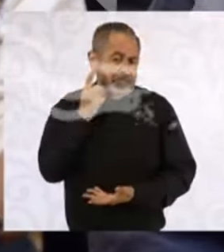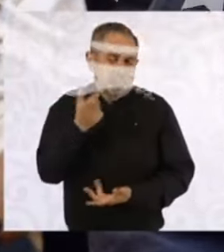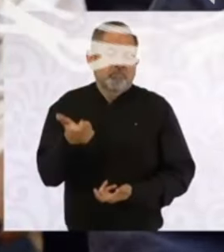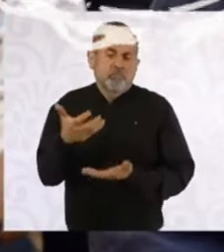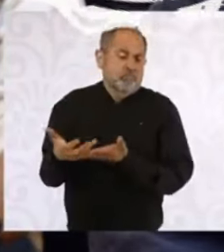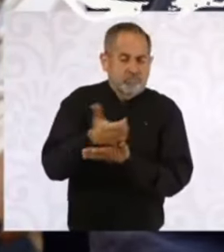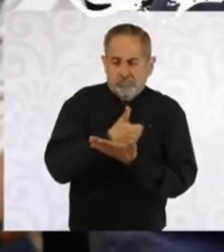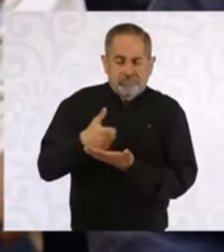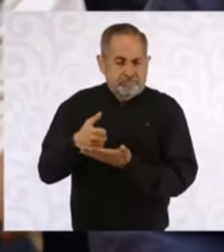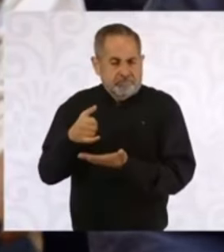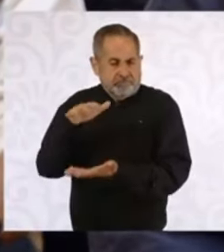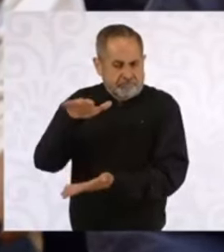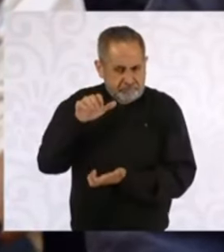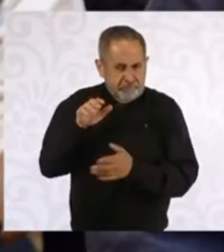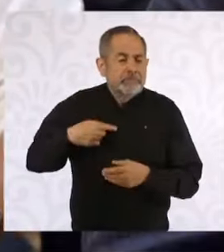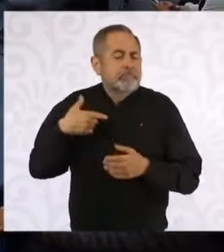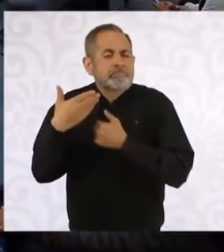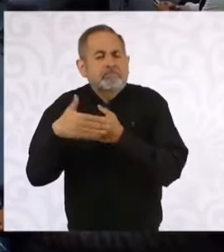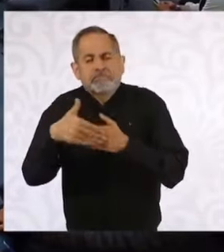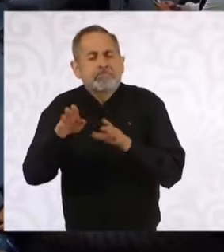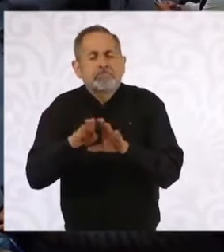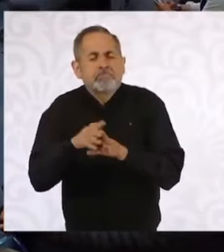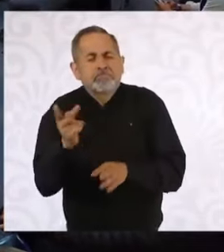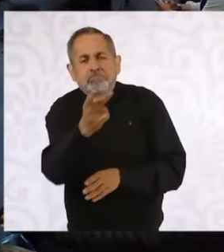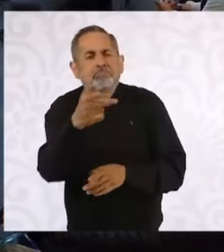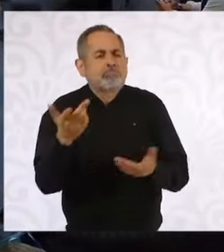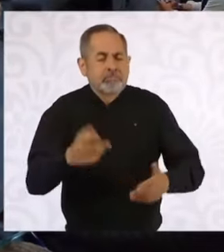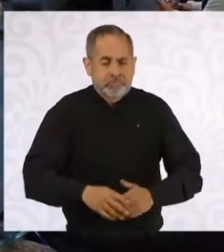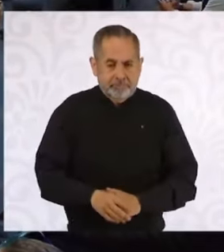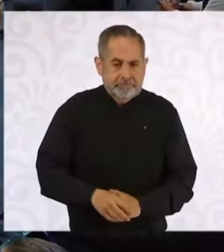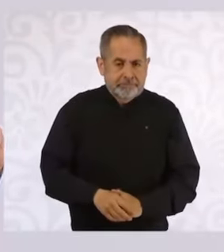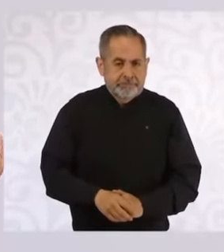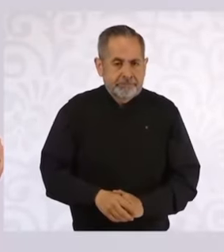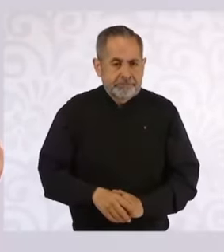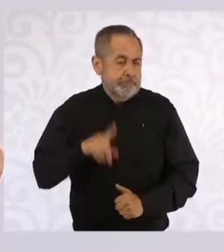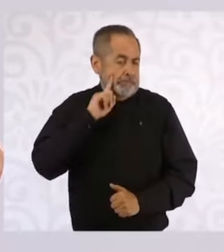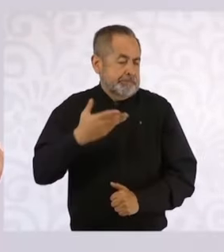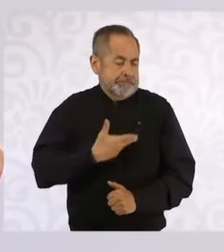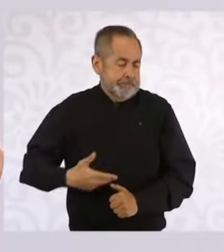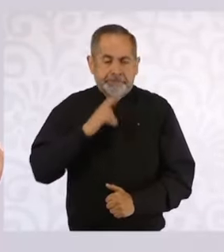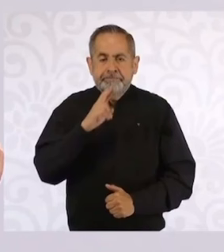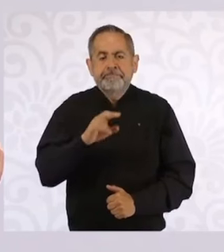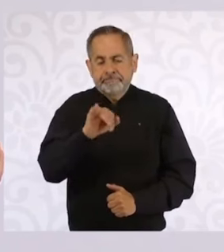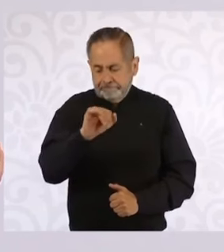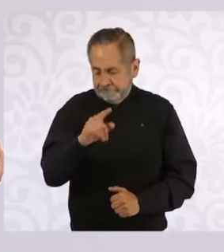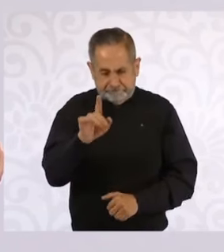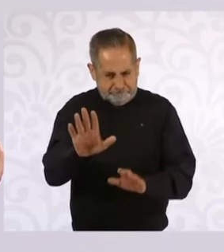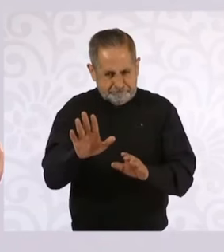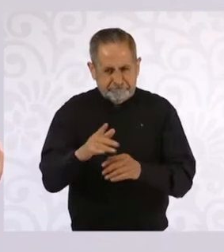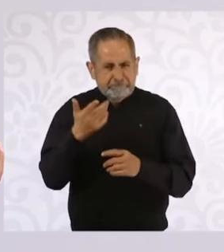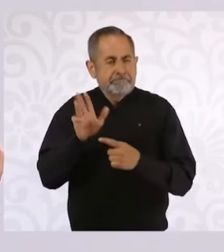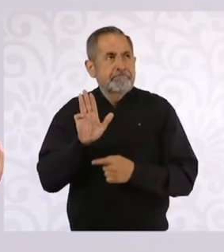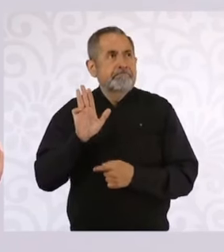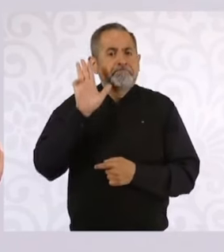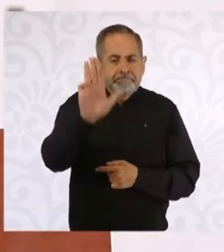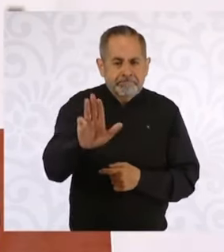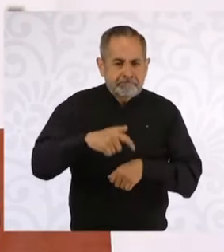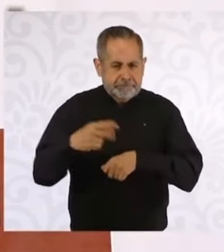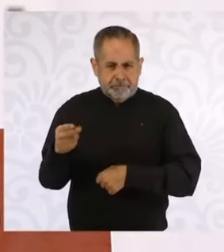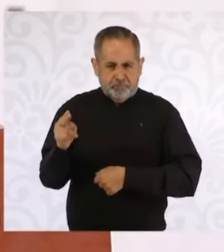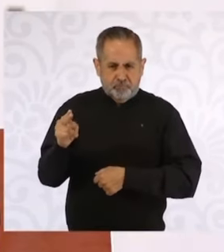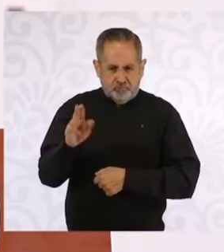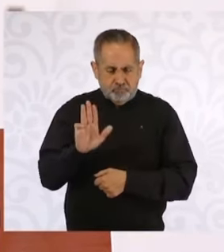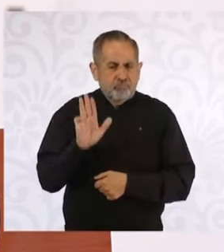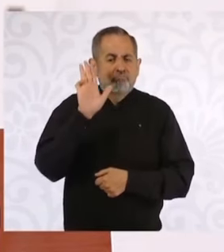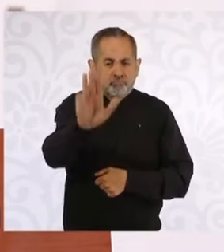¿Seguirá su gobierno apoyando las finanzas de Pemex? Sí. Vamos a presentar lo de este miércoles en noviembre. Vamos